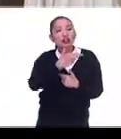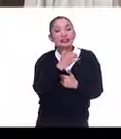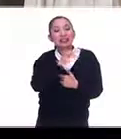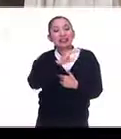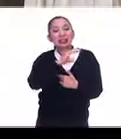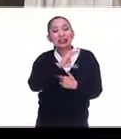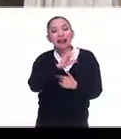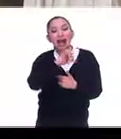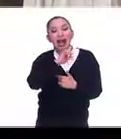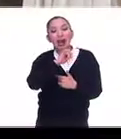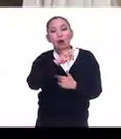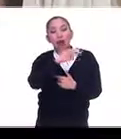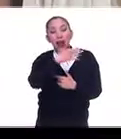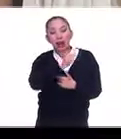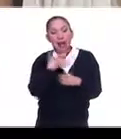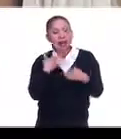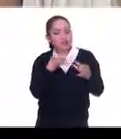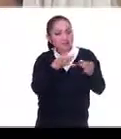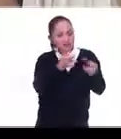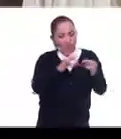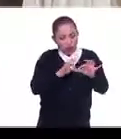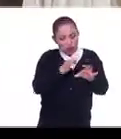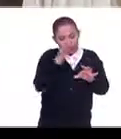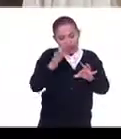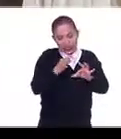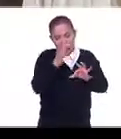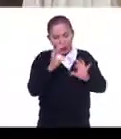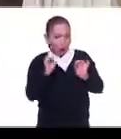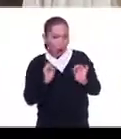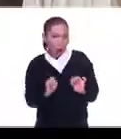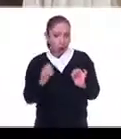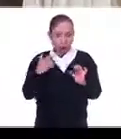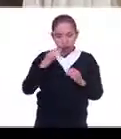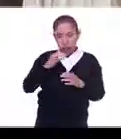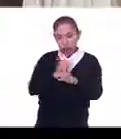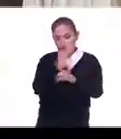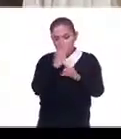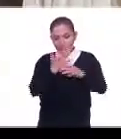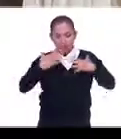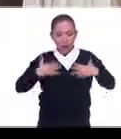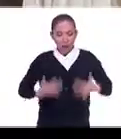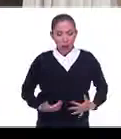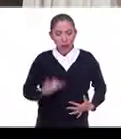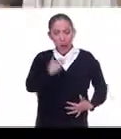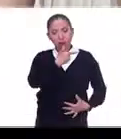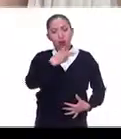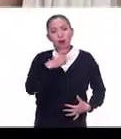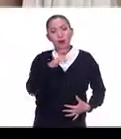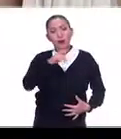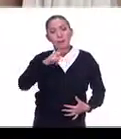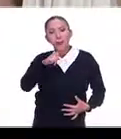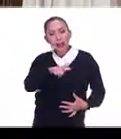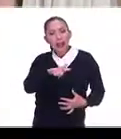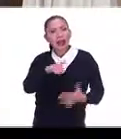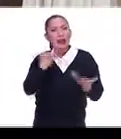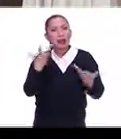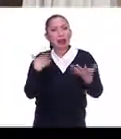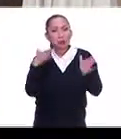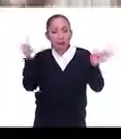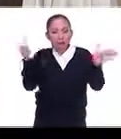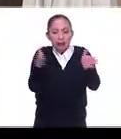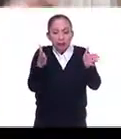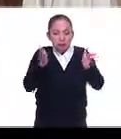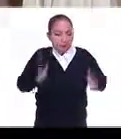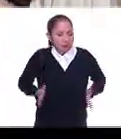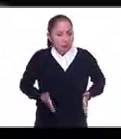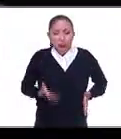y entonces ya, y los más finos, este, una proporción de blusa huipil, más angostillita,